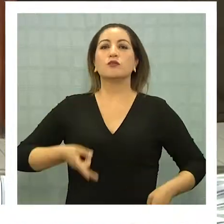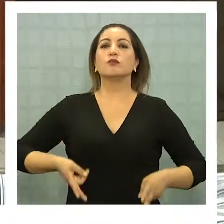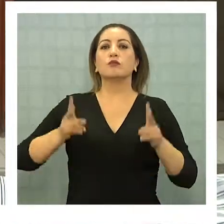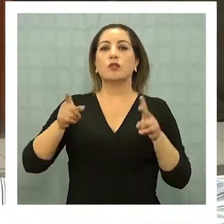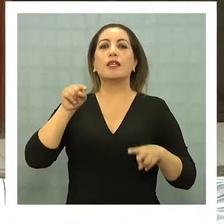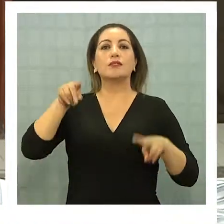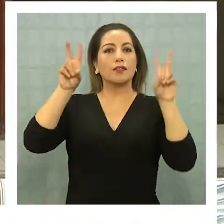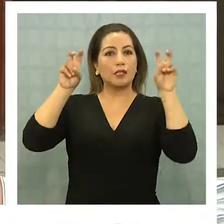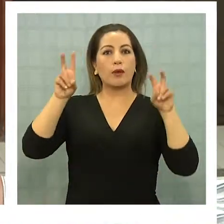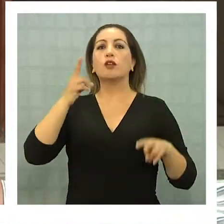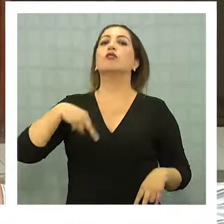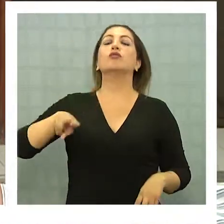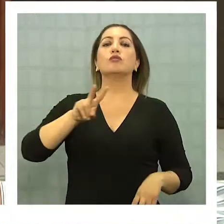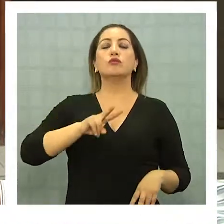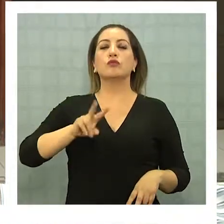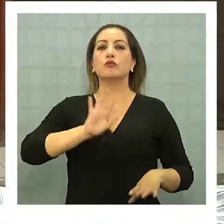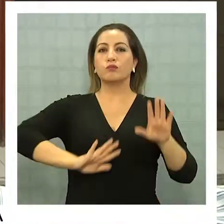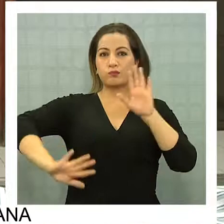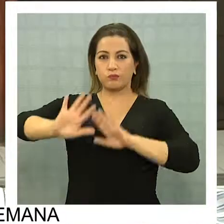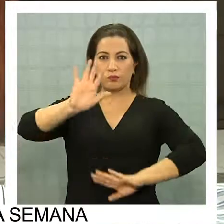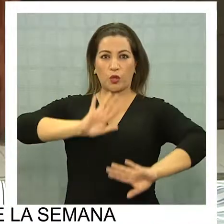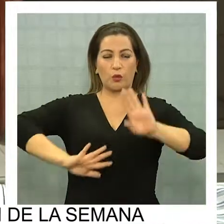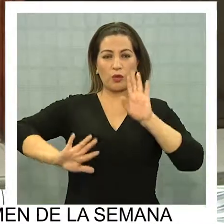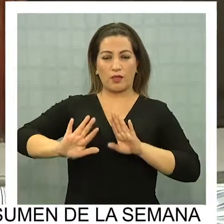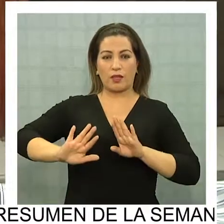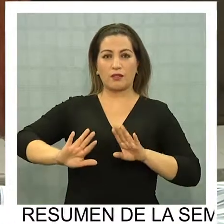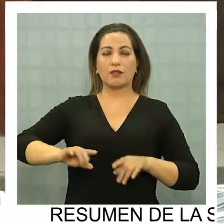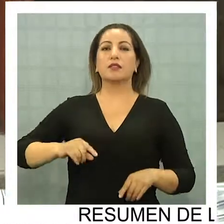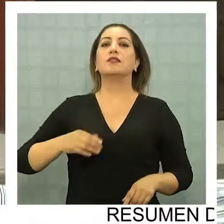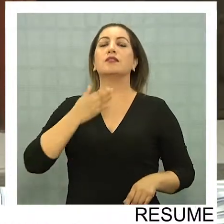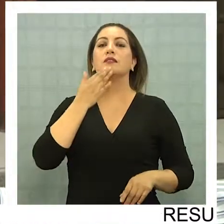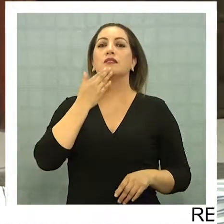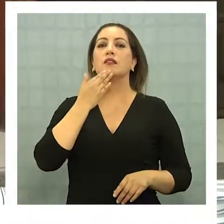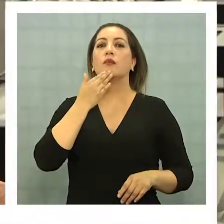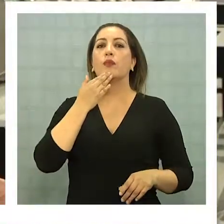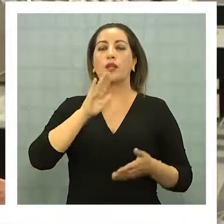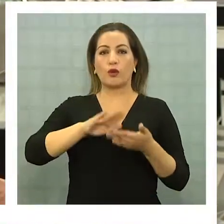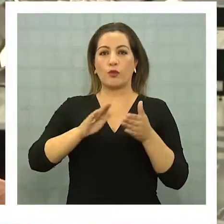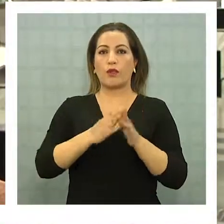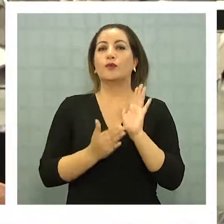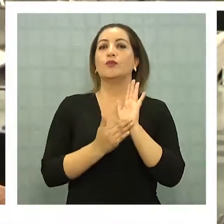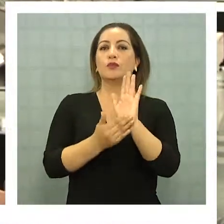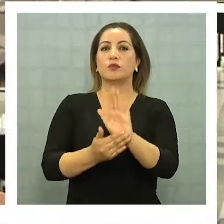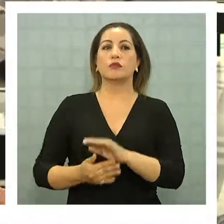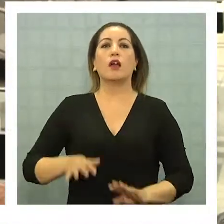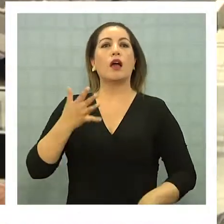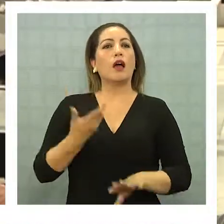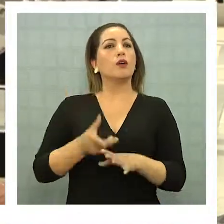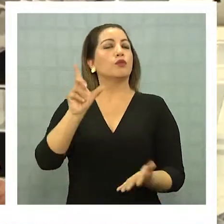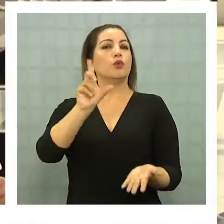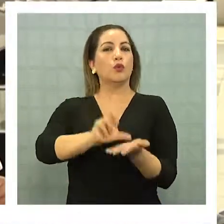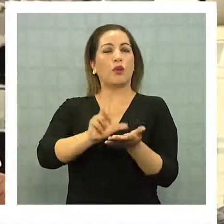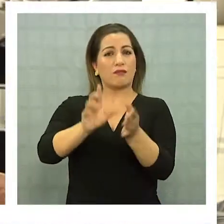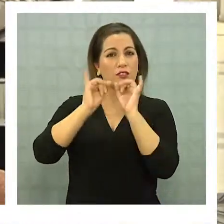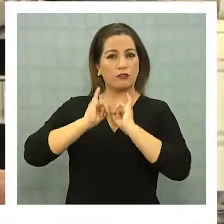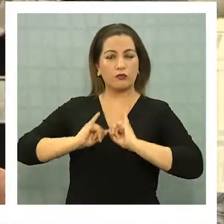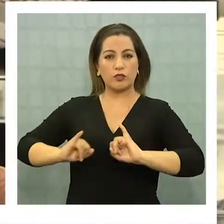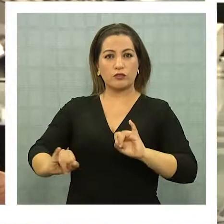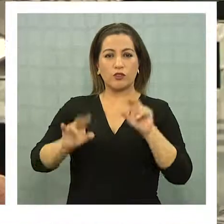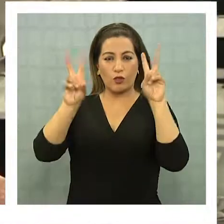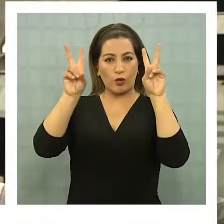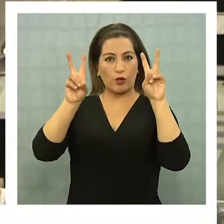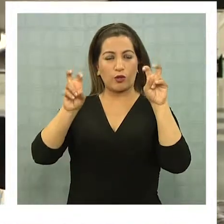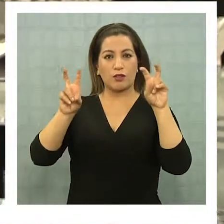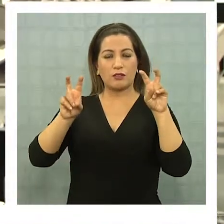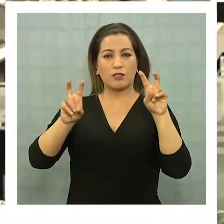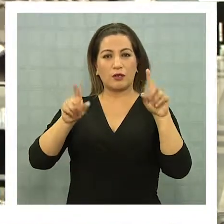esta materia nosotros la tenemos que mantener, la tenemos que llevar y sobre todo promocionar con la comunidad. Propiciar algún espacio formativo, respecto de